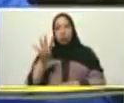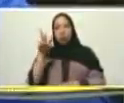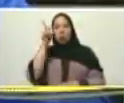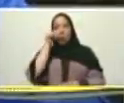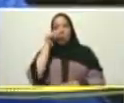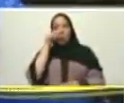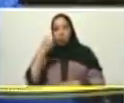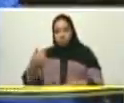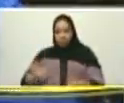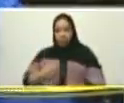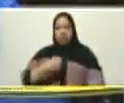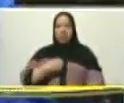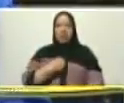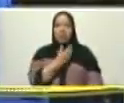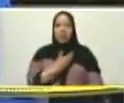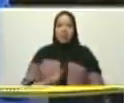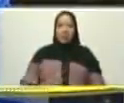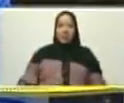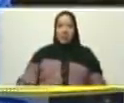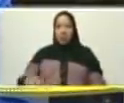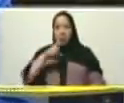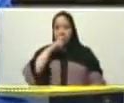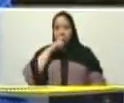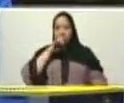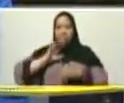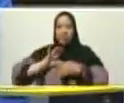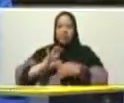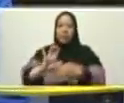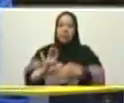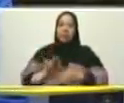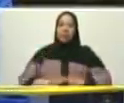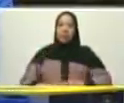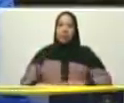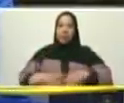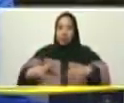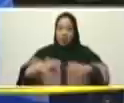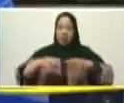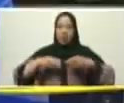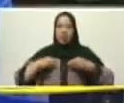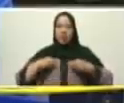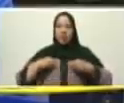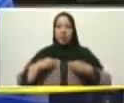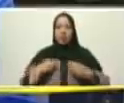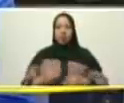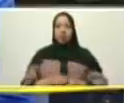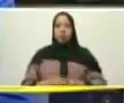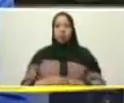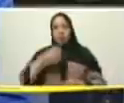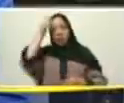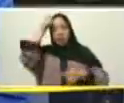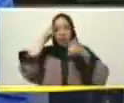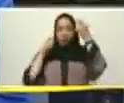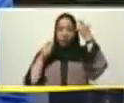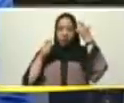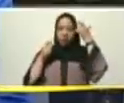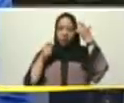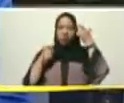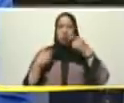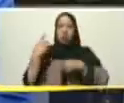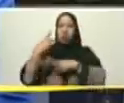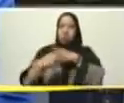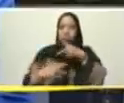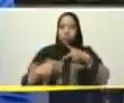que está aquí al frente de la república que asumió el legado y el camino de Chávez y por él está